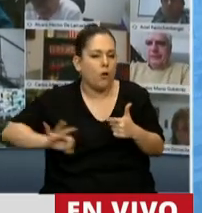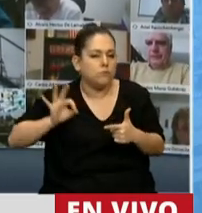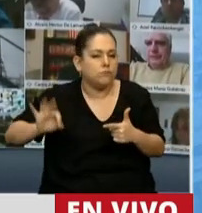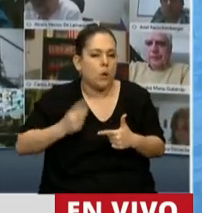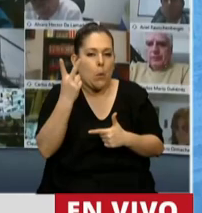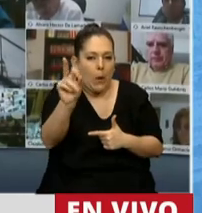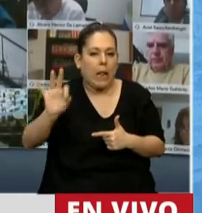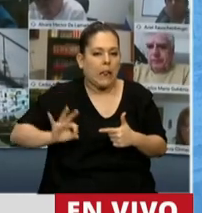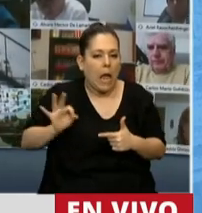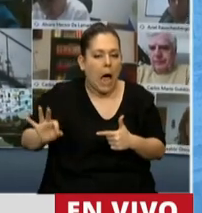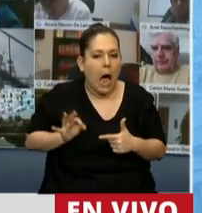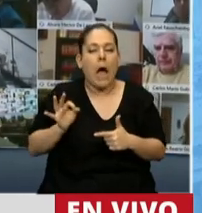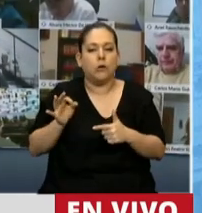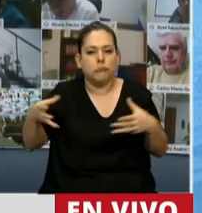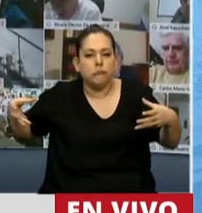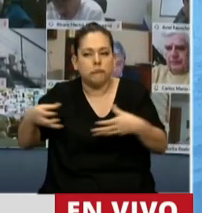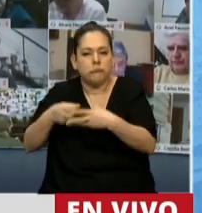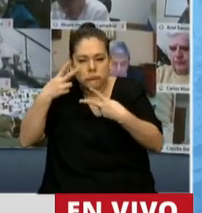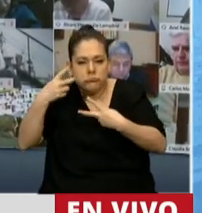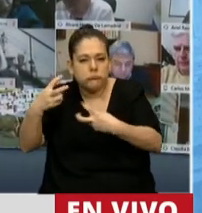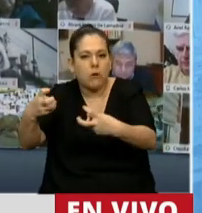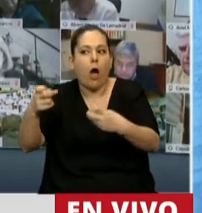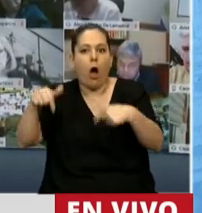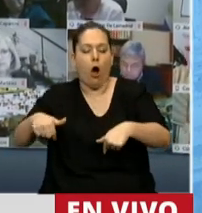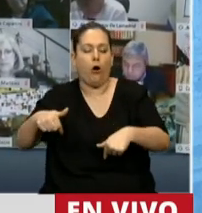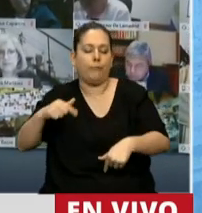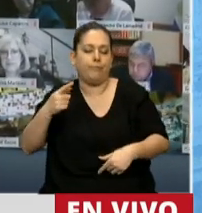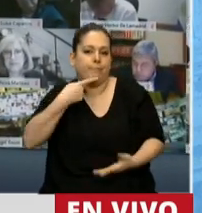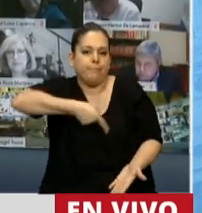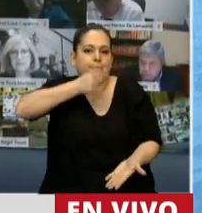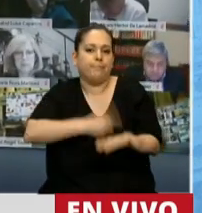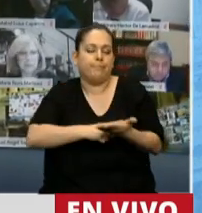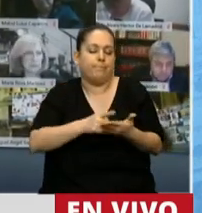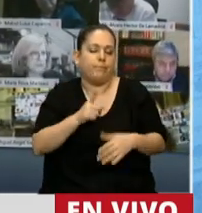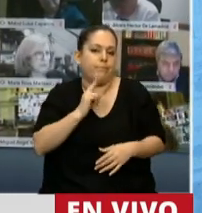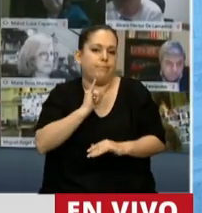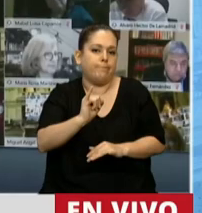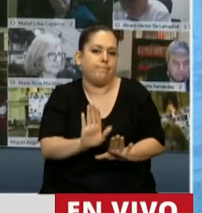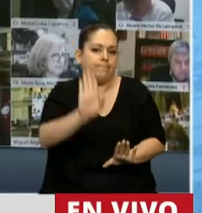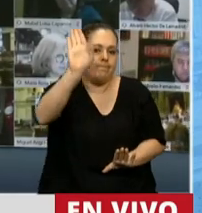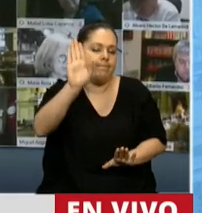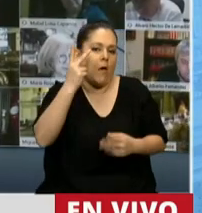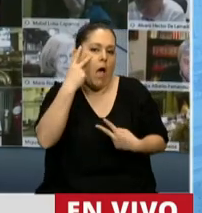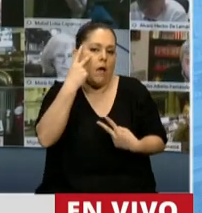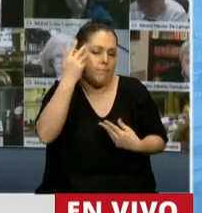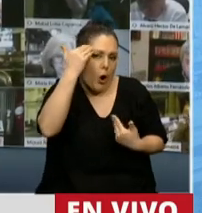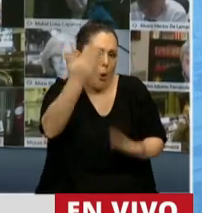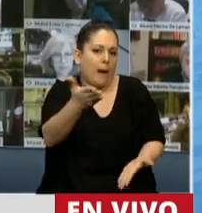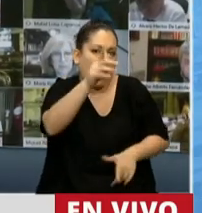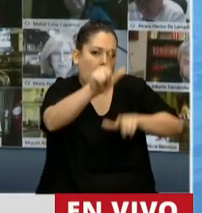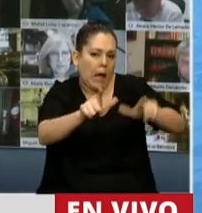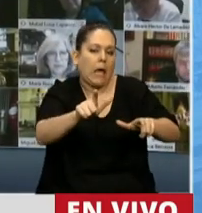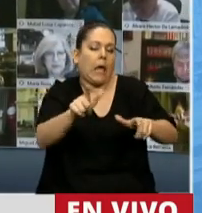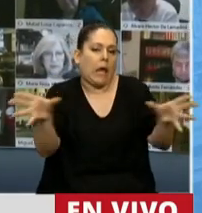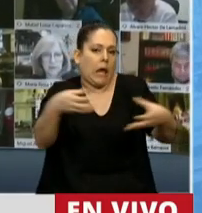años que nos han permitido venir hoy a levantar la mano con humildad y rendirles homenaje porque nos han